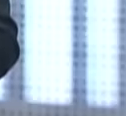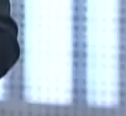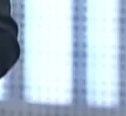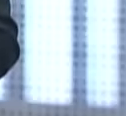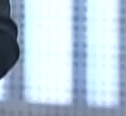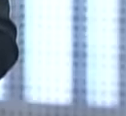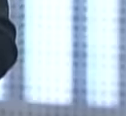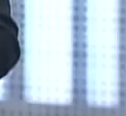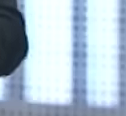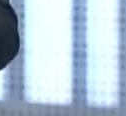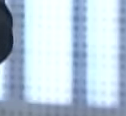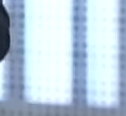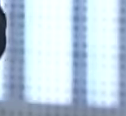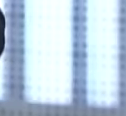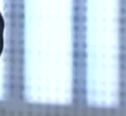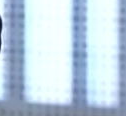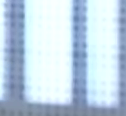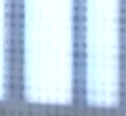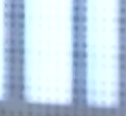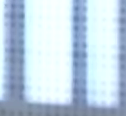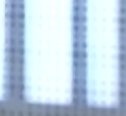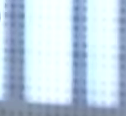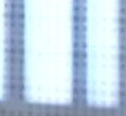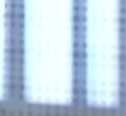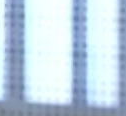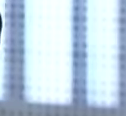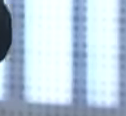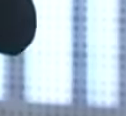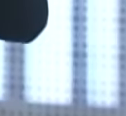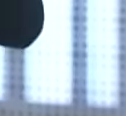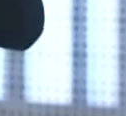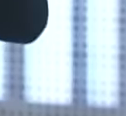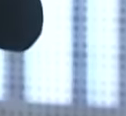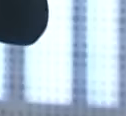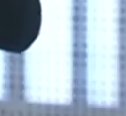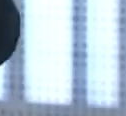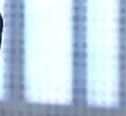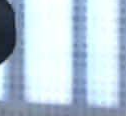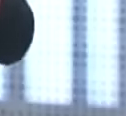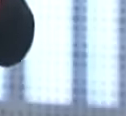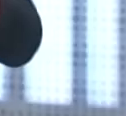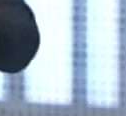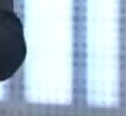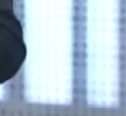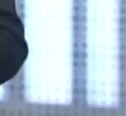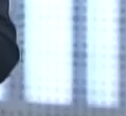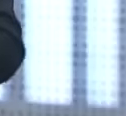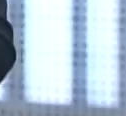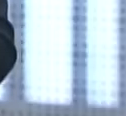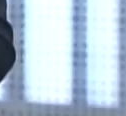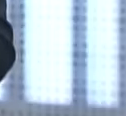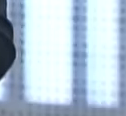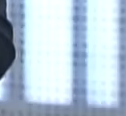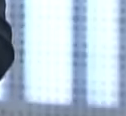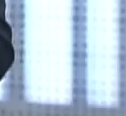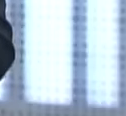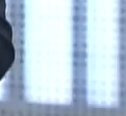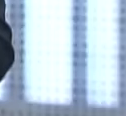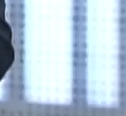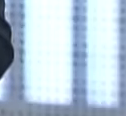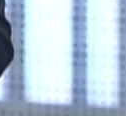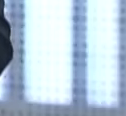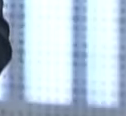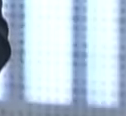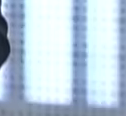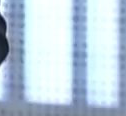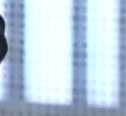alta comisionada de los derechos humanos, al ritmo de Donald Trump y al ritmo de un gobierno interino rechazando, lamentablemente, todas